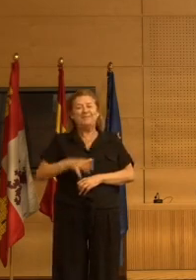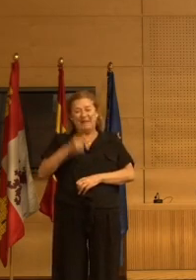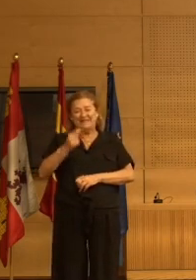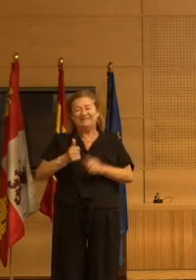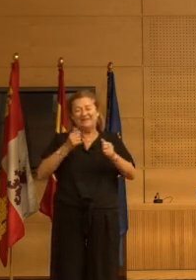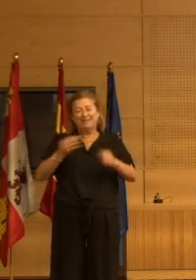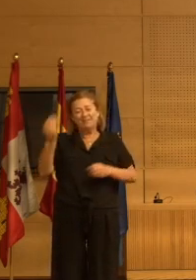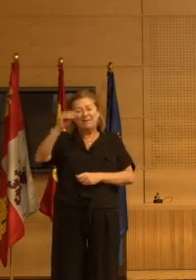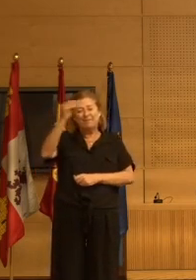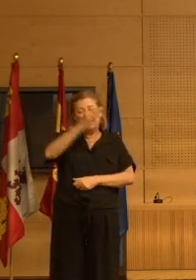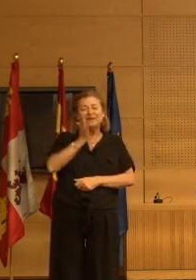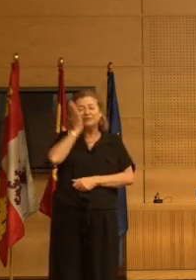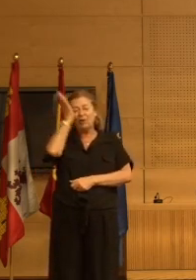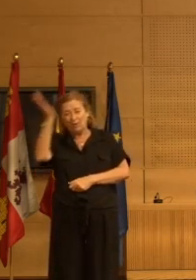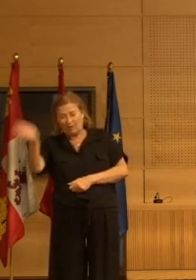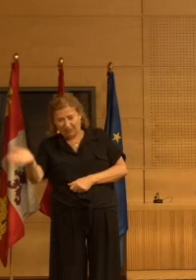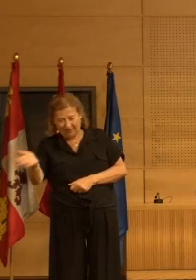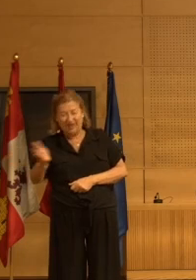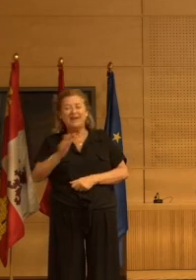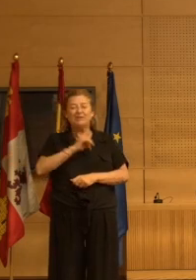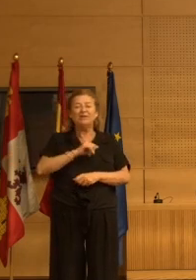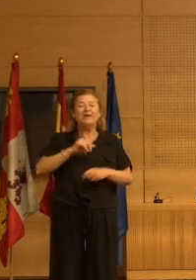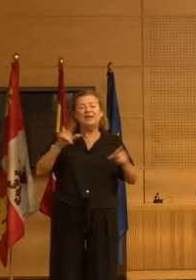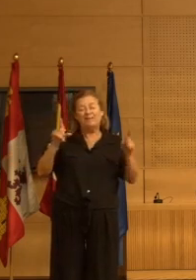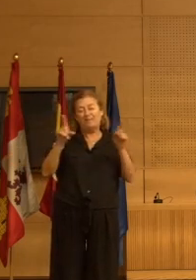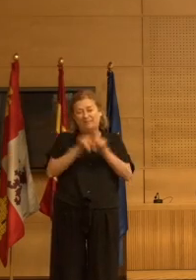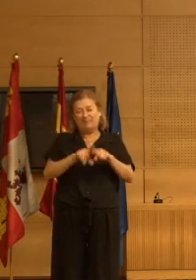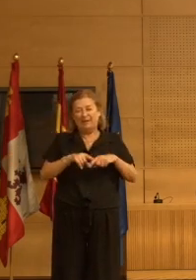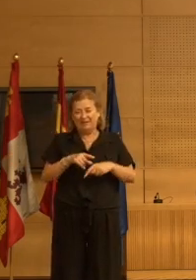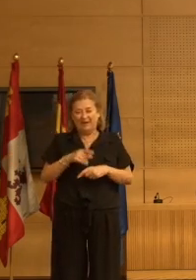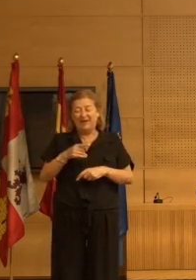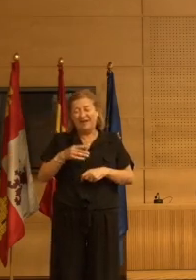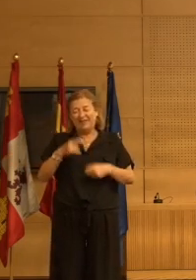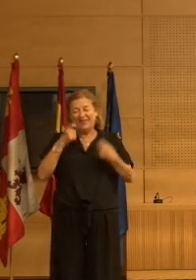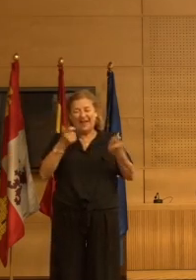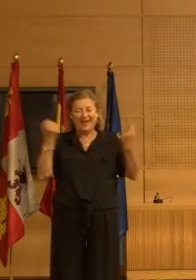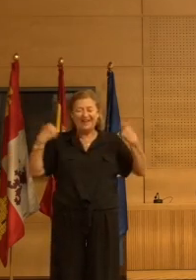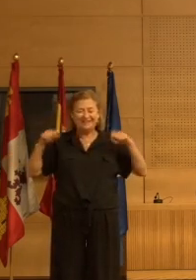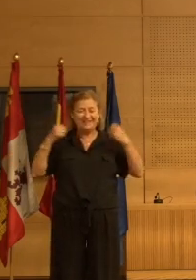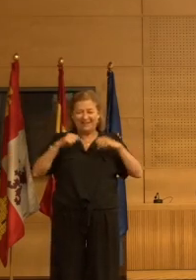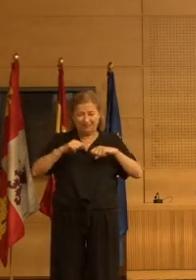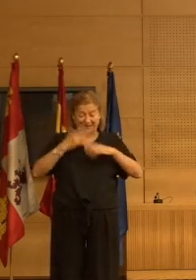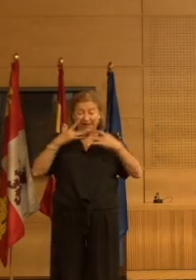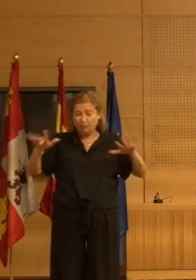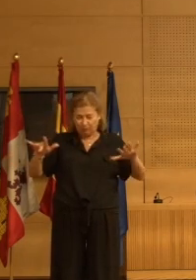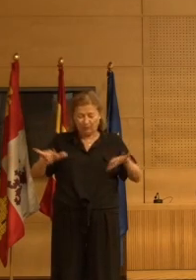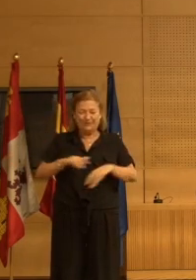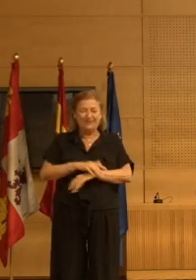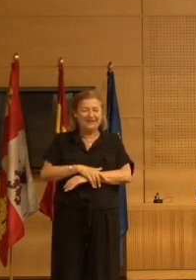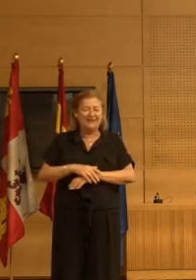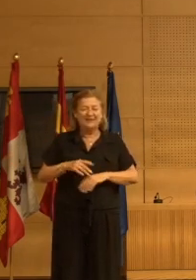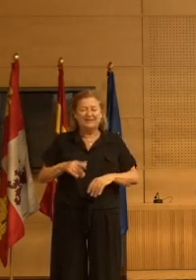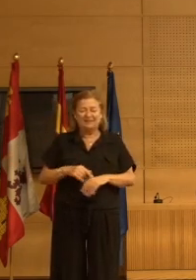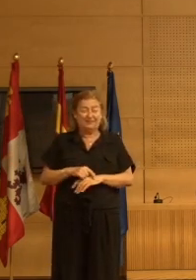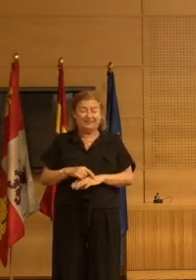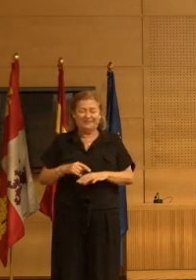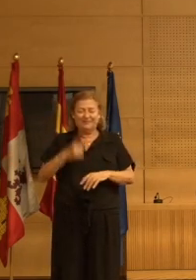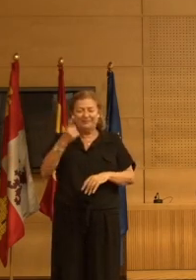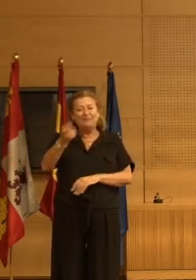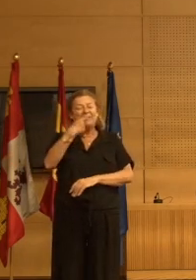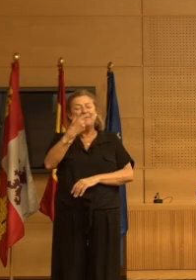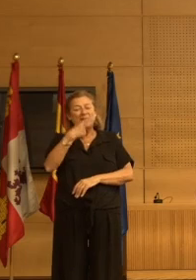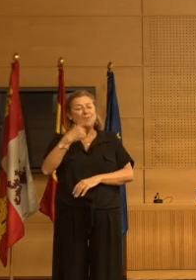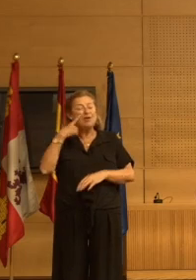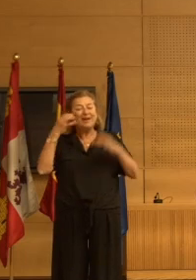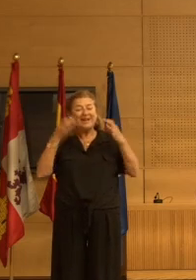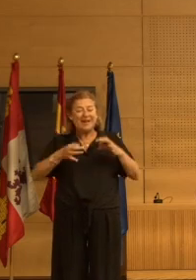somnolencia y neutro en cuanto al abandono del ensayo de todas las causas. Es decir, un fármaco que